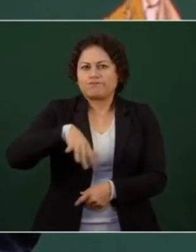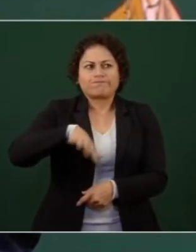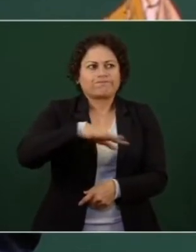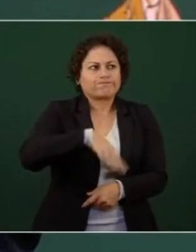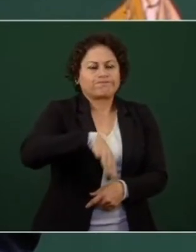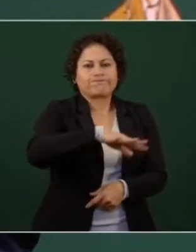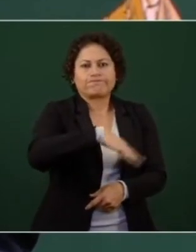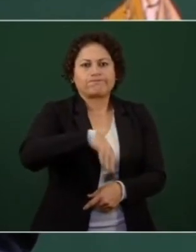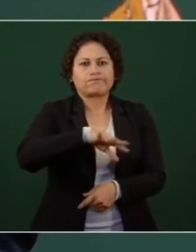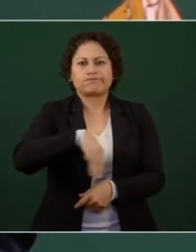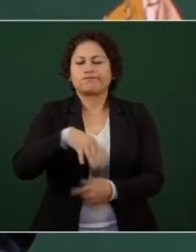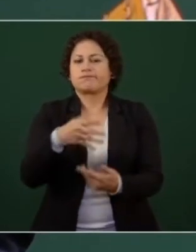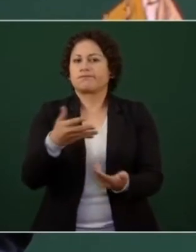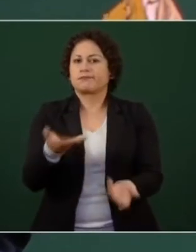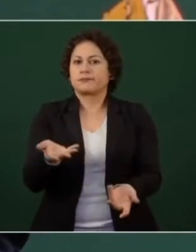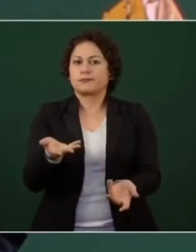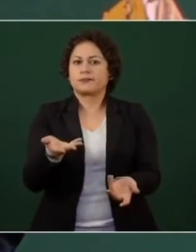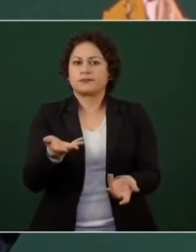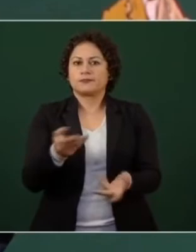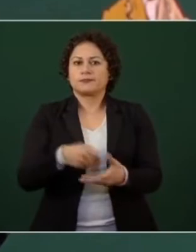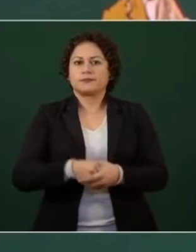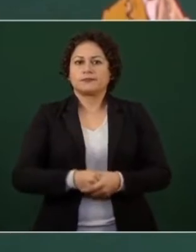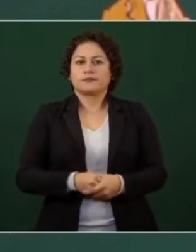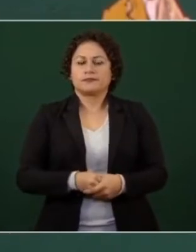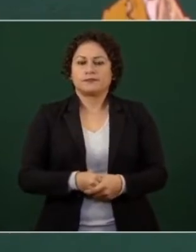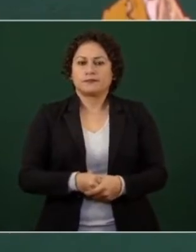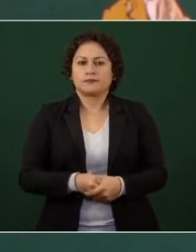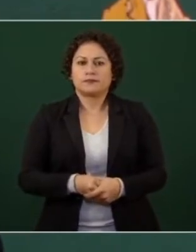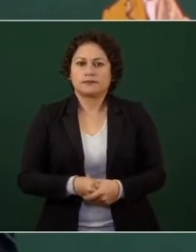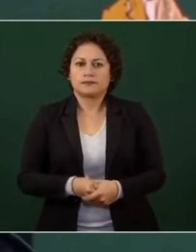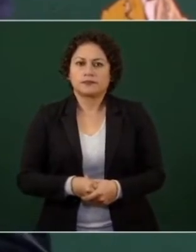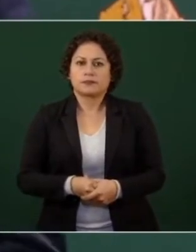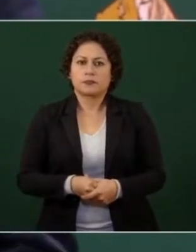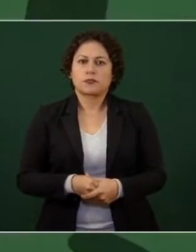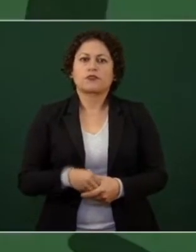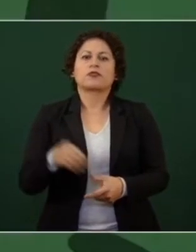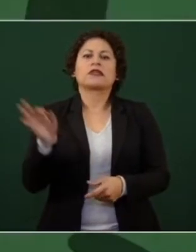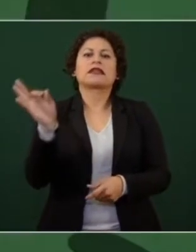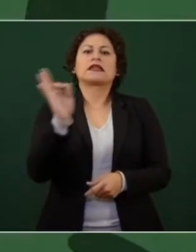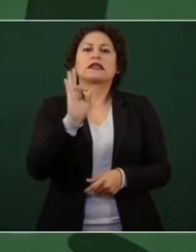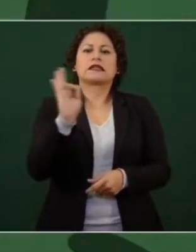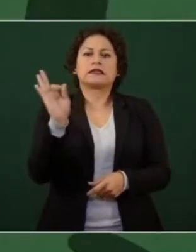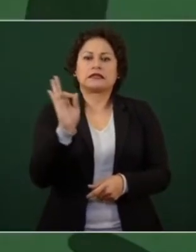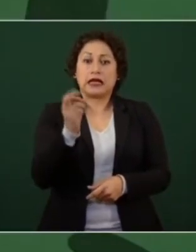si es posible hacer algunas reformas